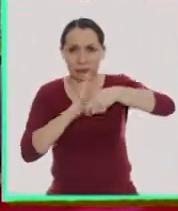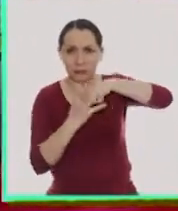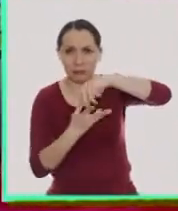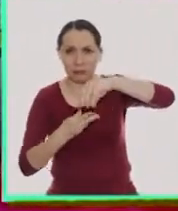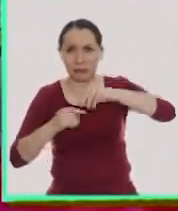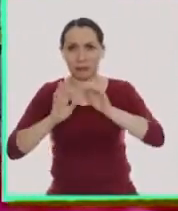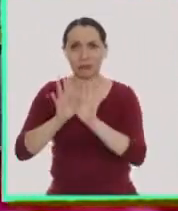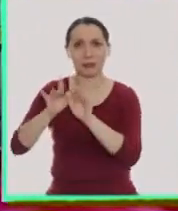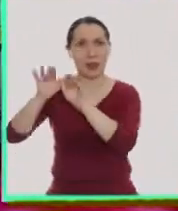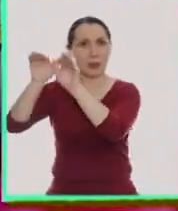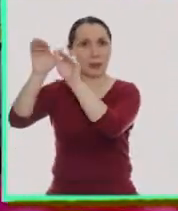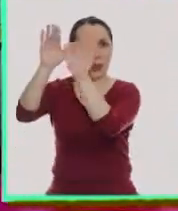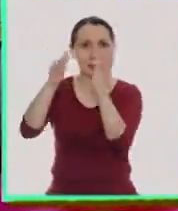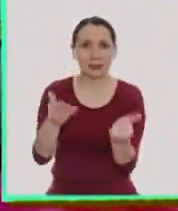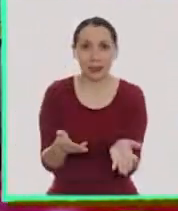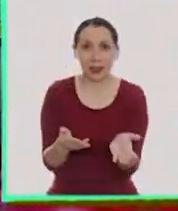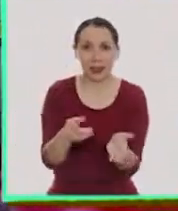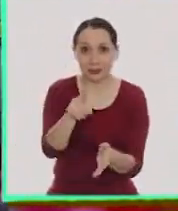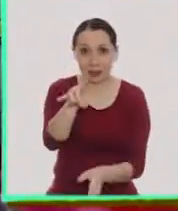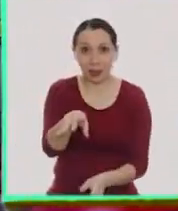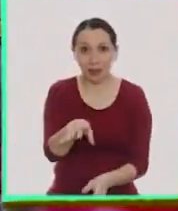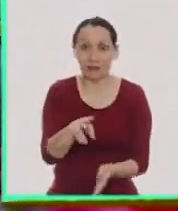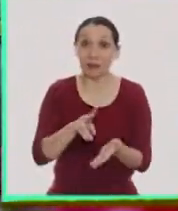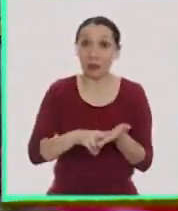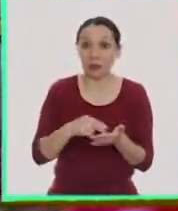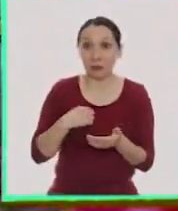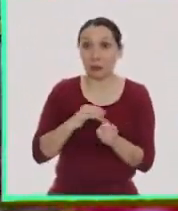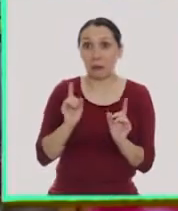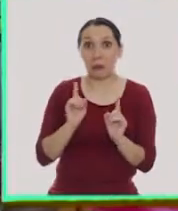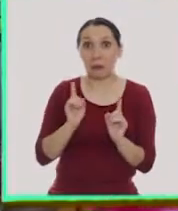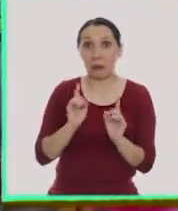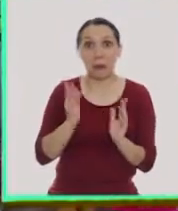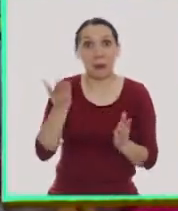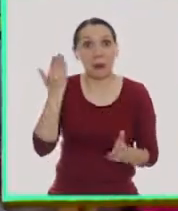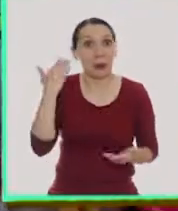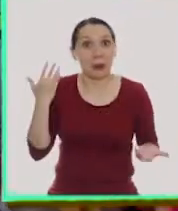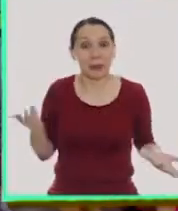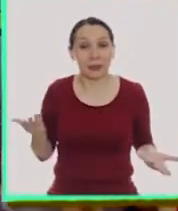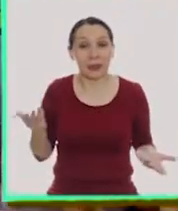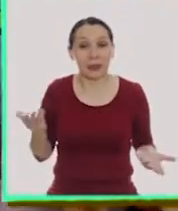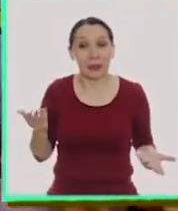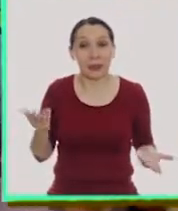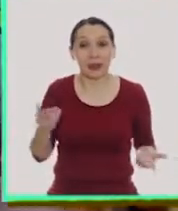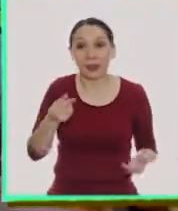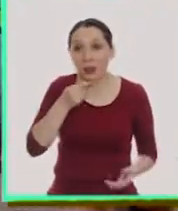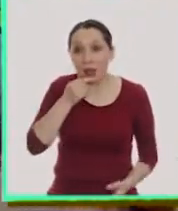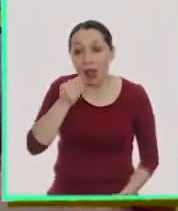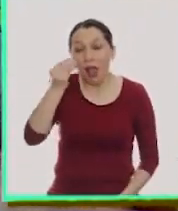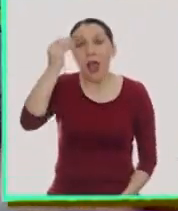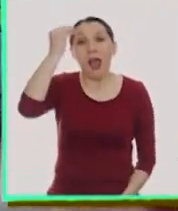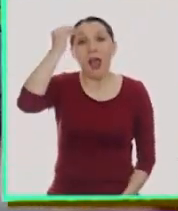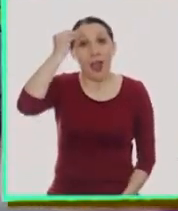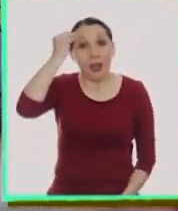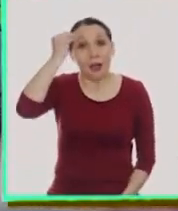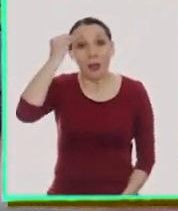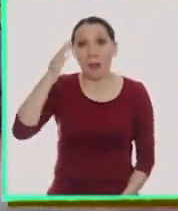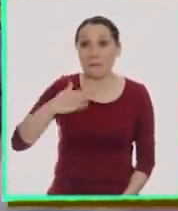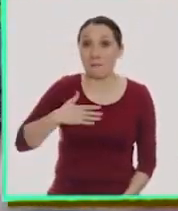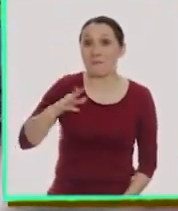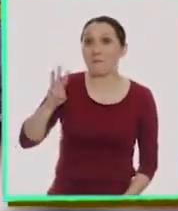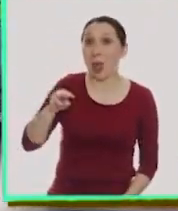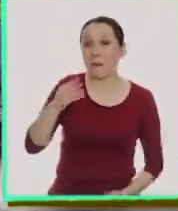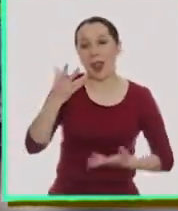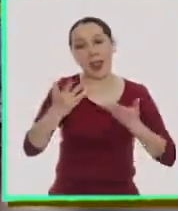crecimiento de las mariposas? La verdad es que yo tampoco. Me acabo de acordar